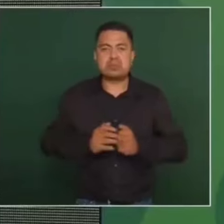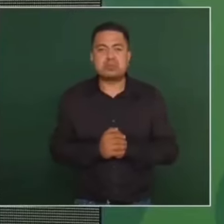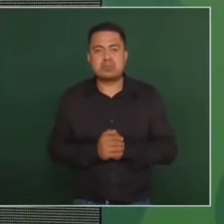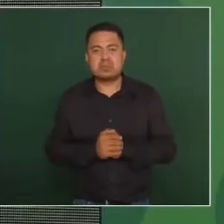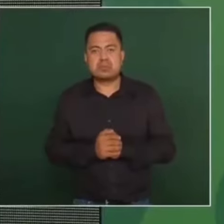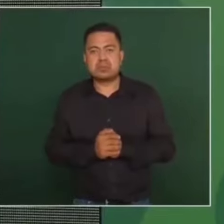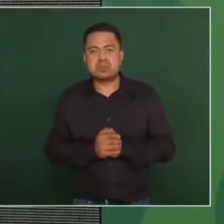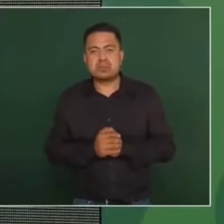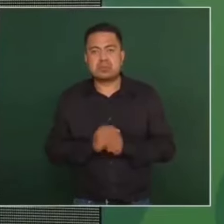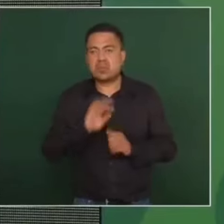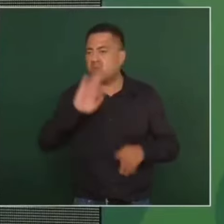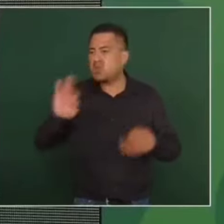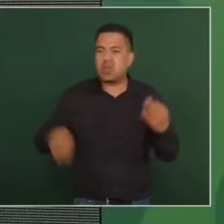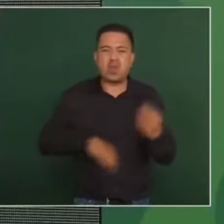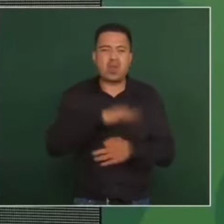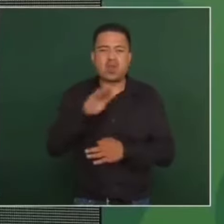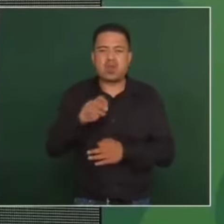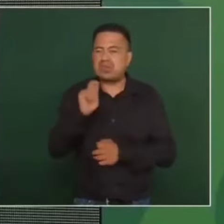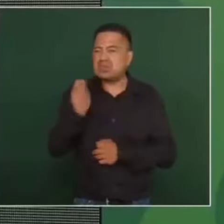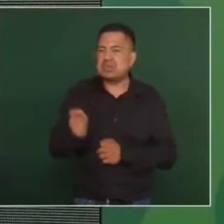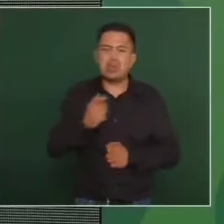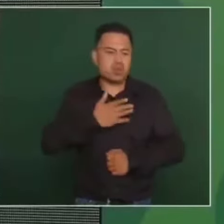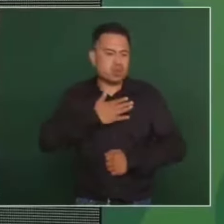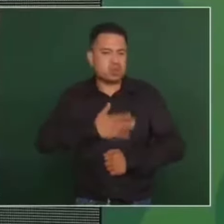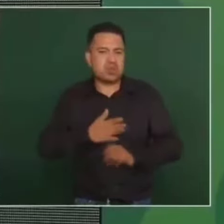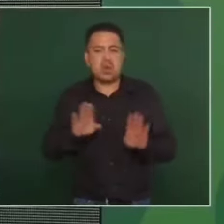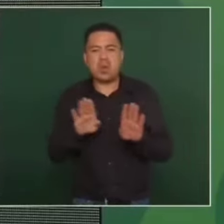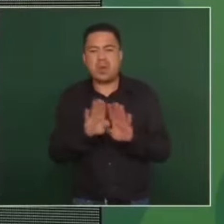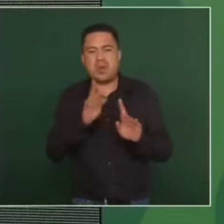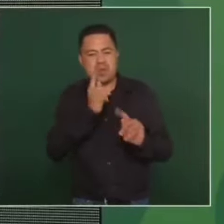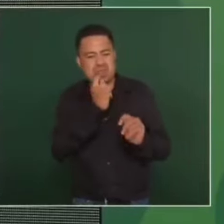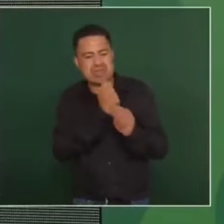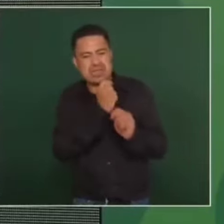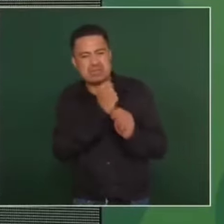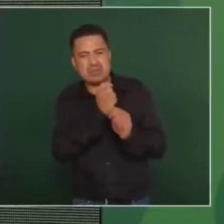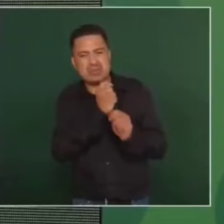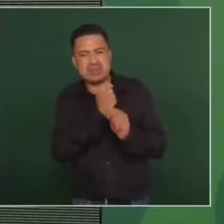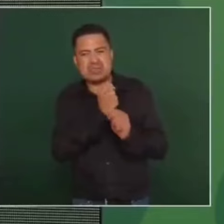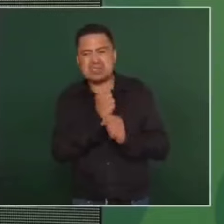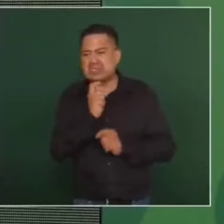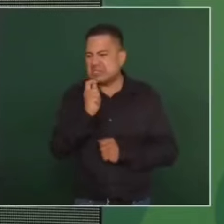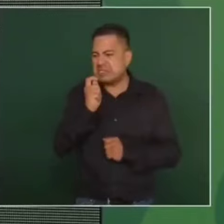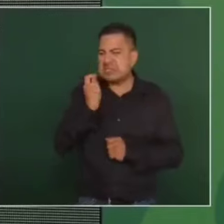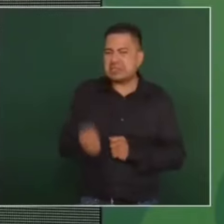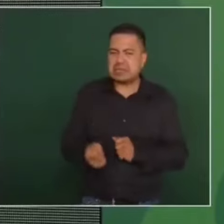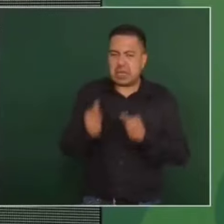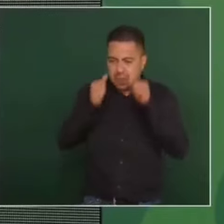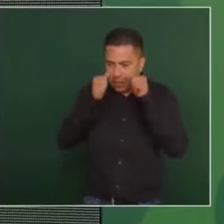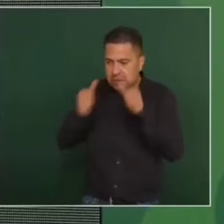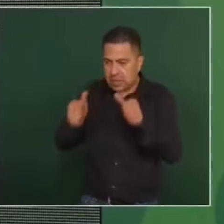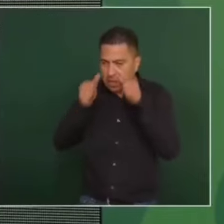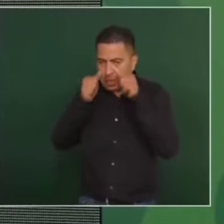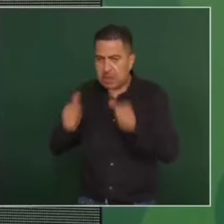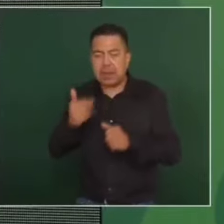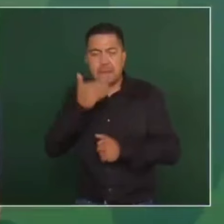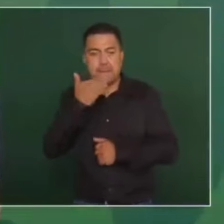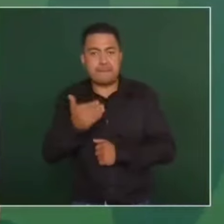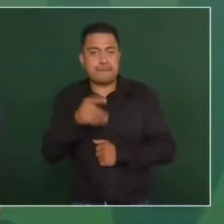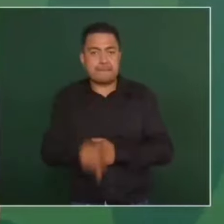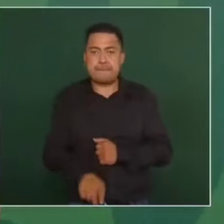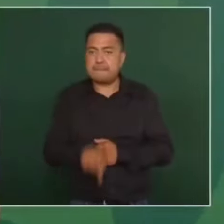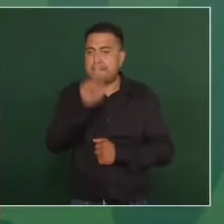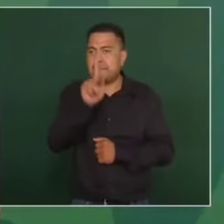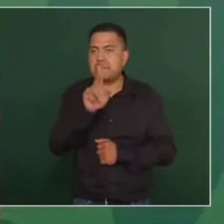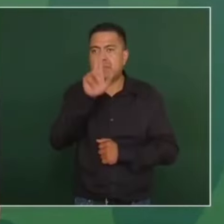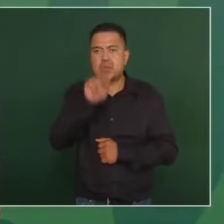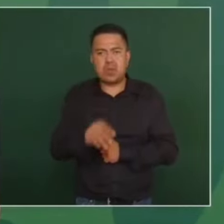Todo lo que sea justo, en el caso de los transportistas, está siendo atendido, pero que